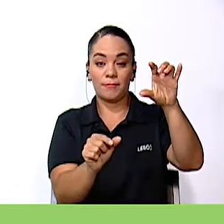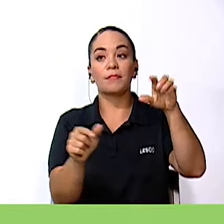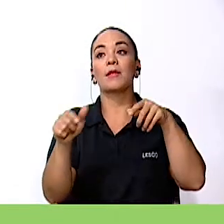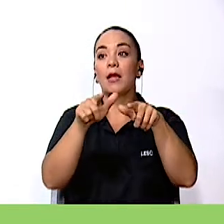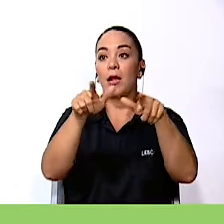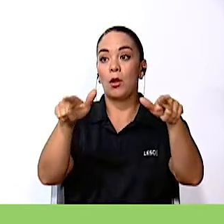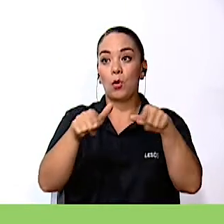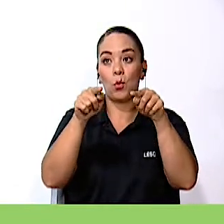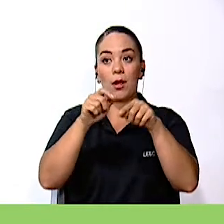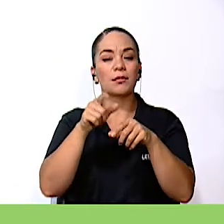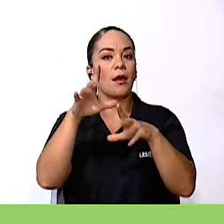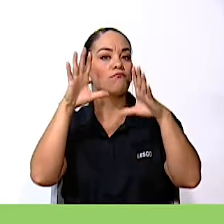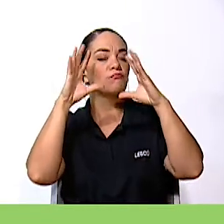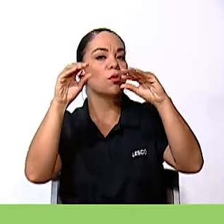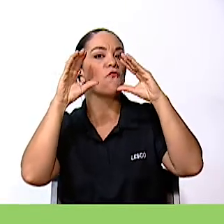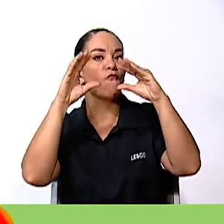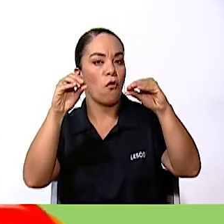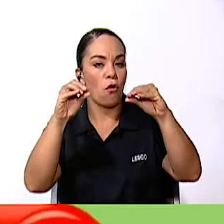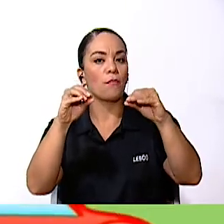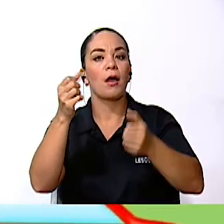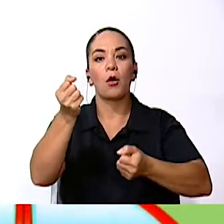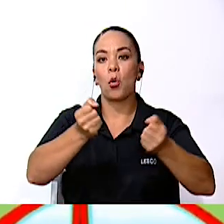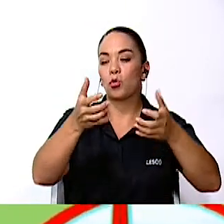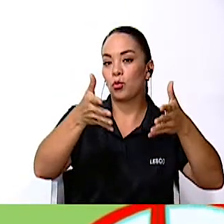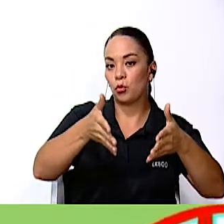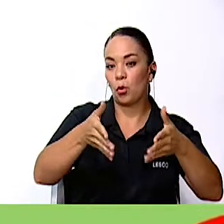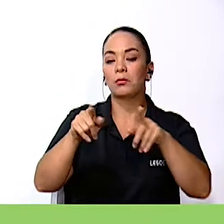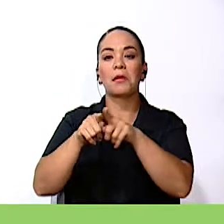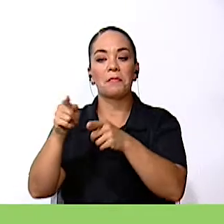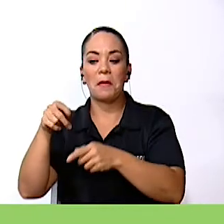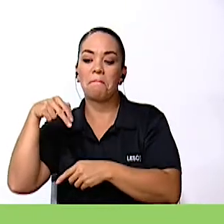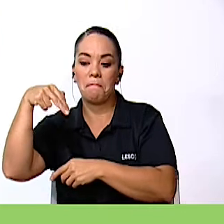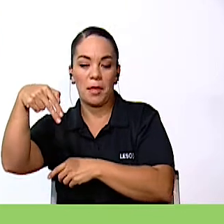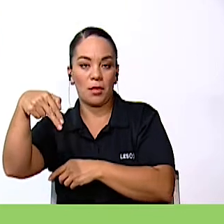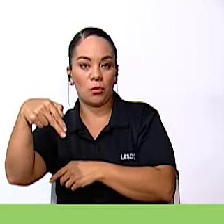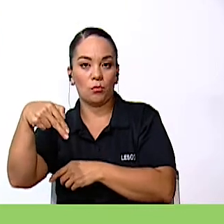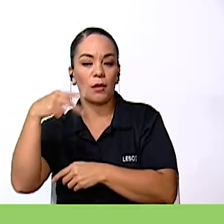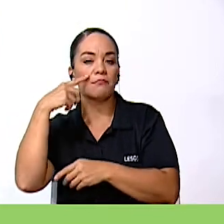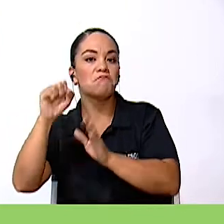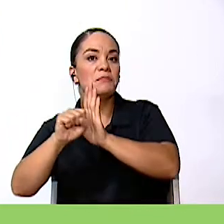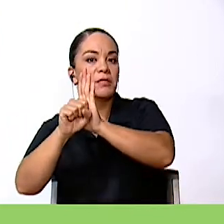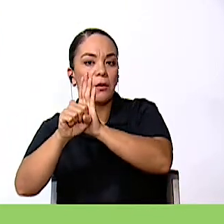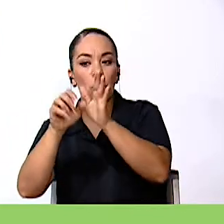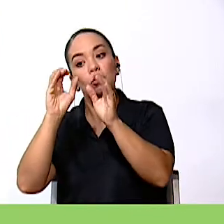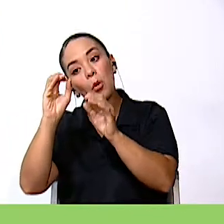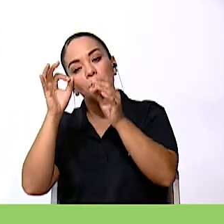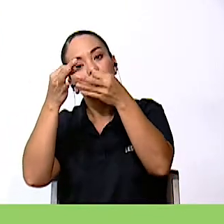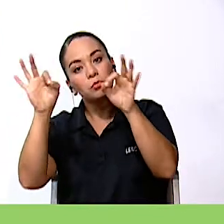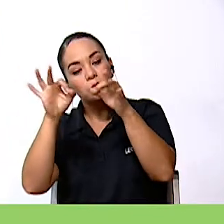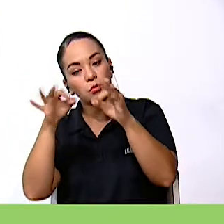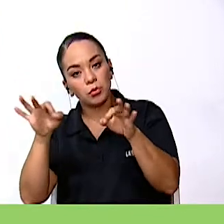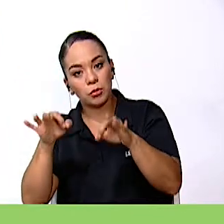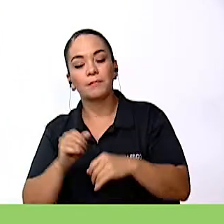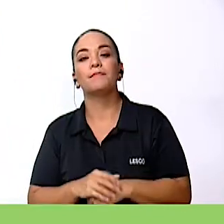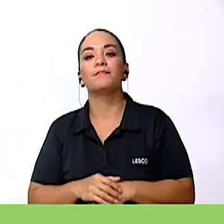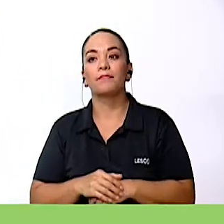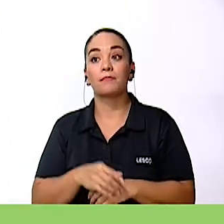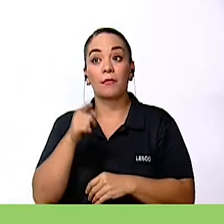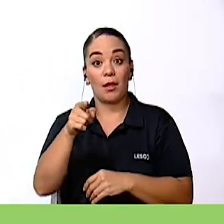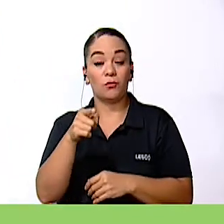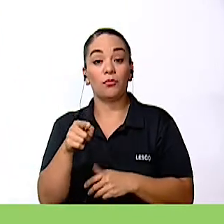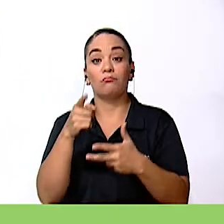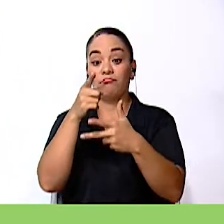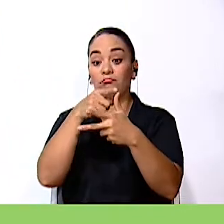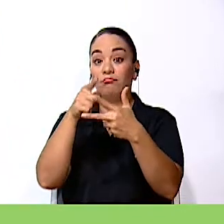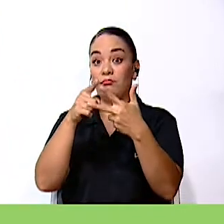Informan al conductor o al peatón mediante leyenda o símbolos Se dividen en tres grandes grupos